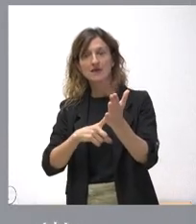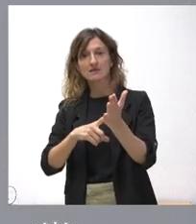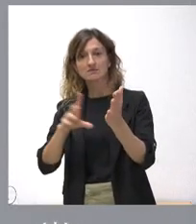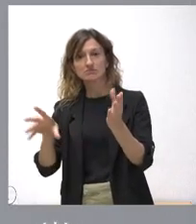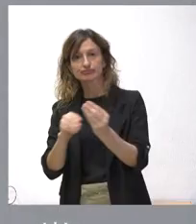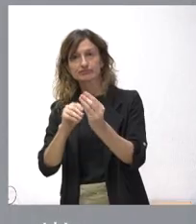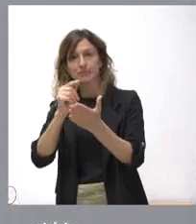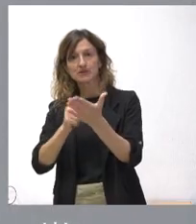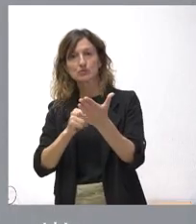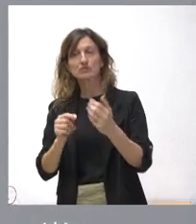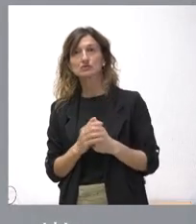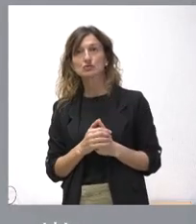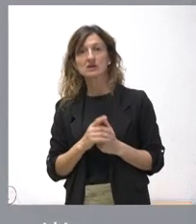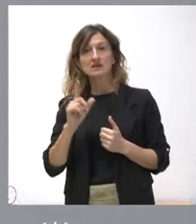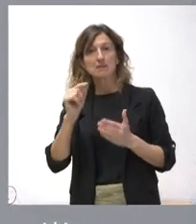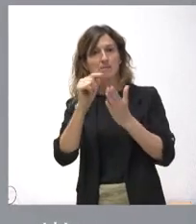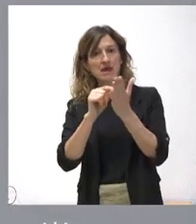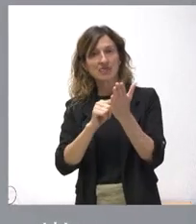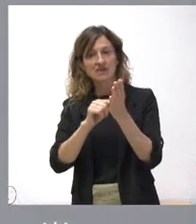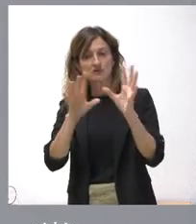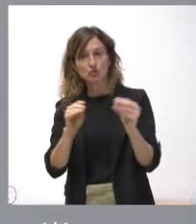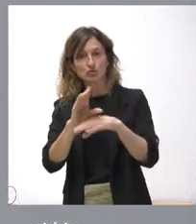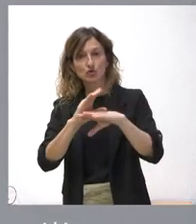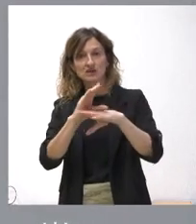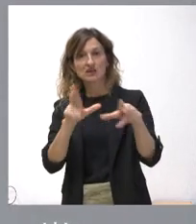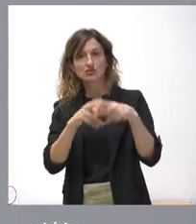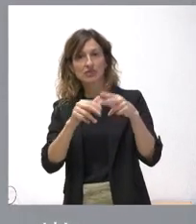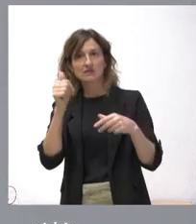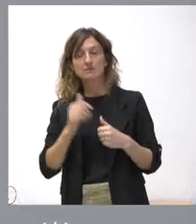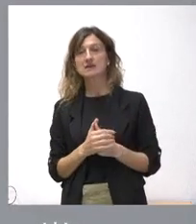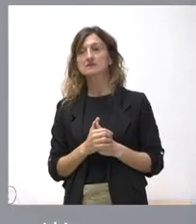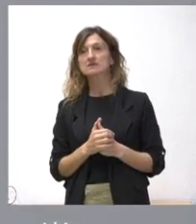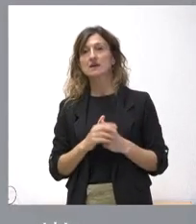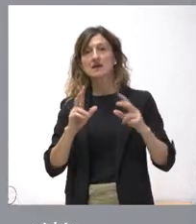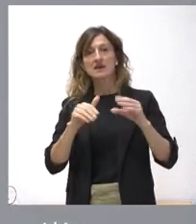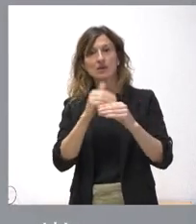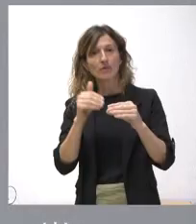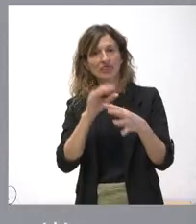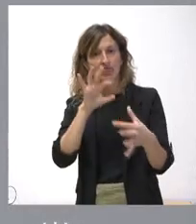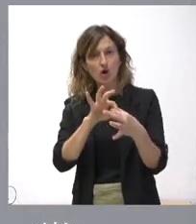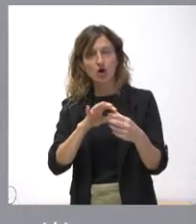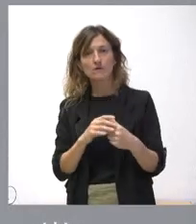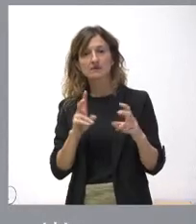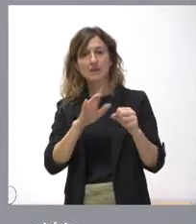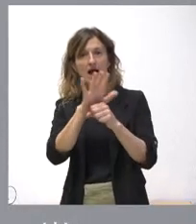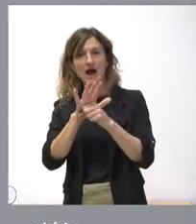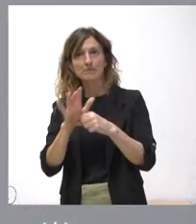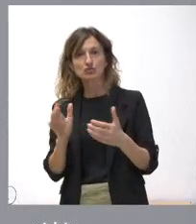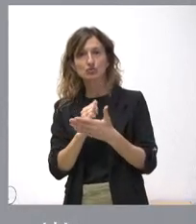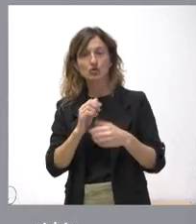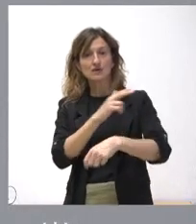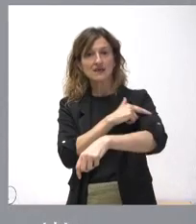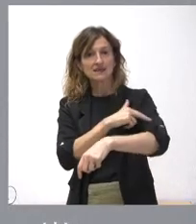presupuestos y un conjunto de medidas en las consejerías más sociales que tienen que ver con la innovación en todos los ámbitos. La innovación